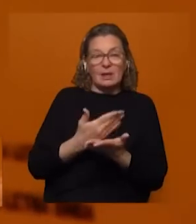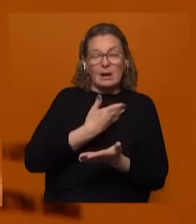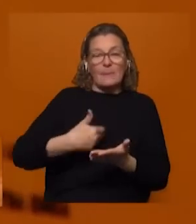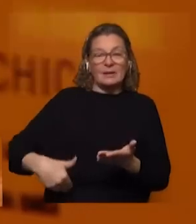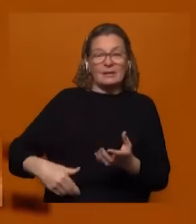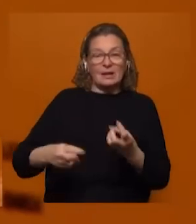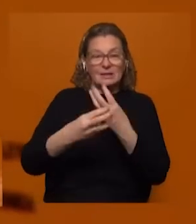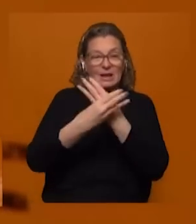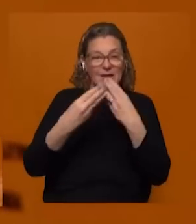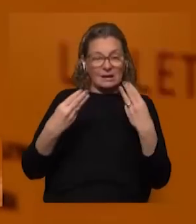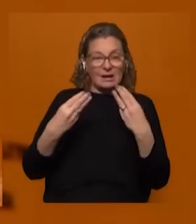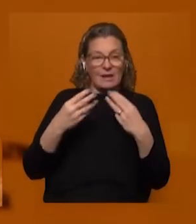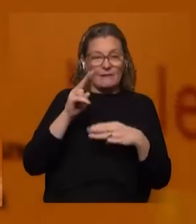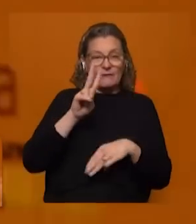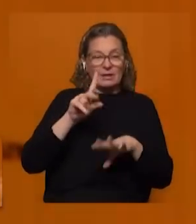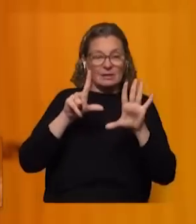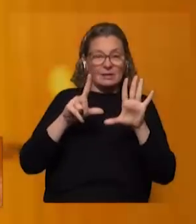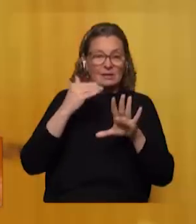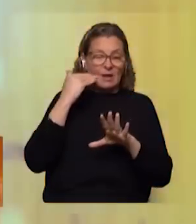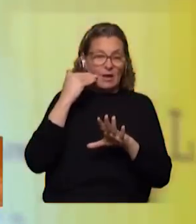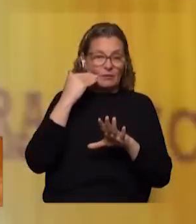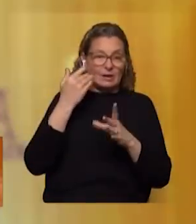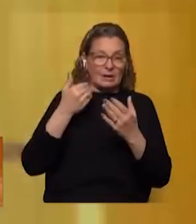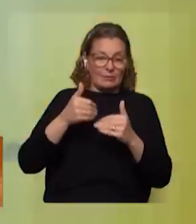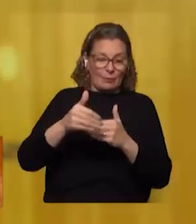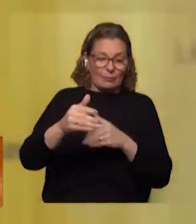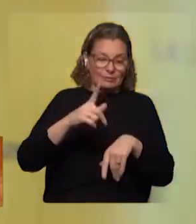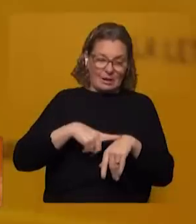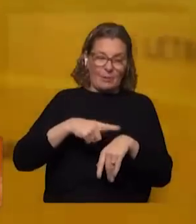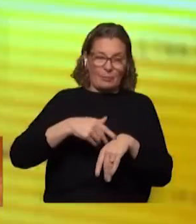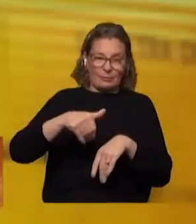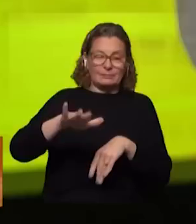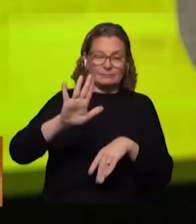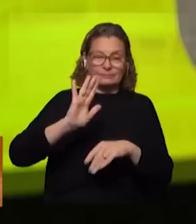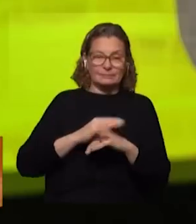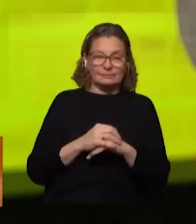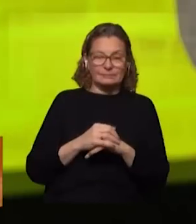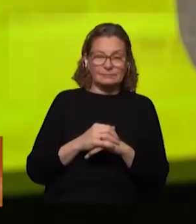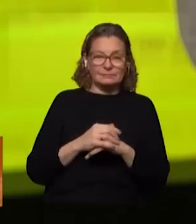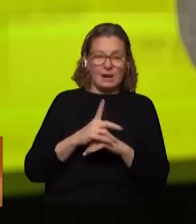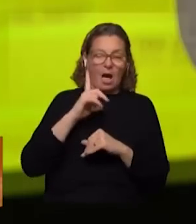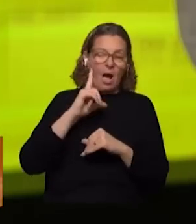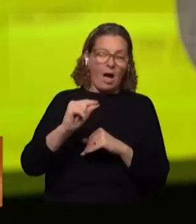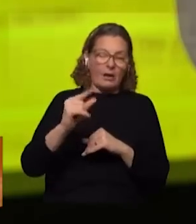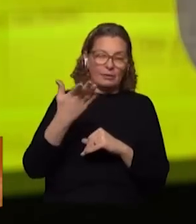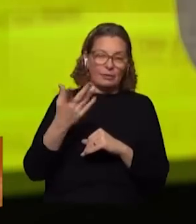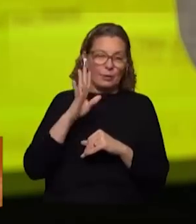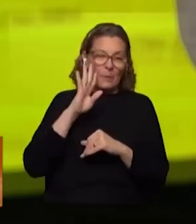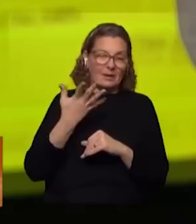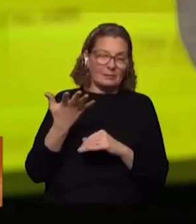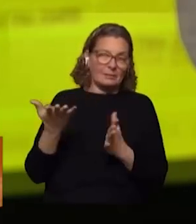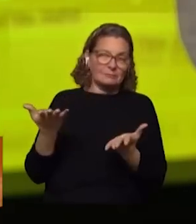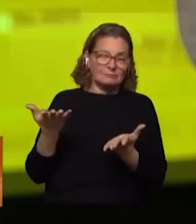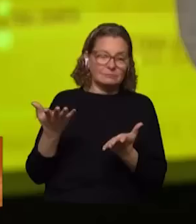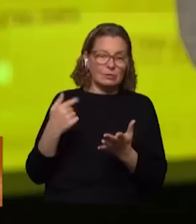de la Asamblea General el 27 de abril por lo tanto hay un trecho un trecho largo que no parecería